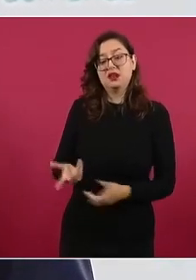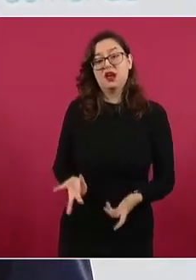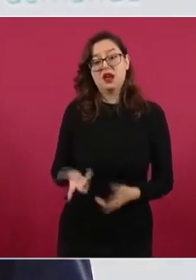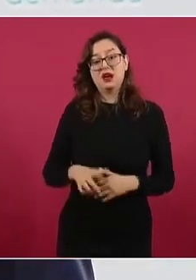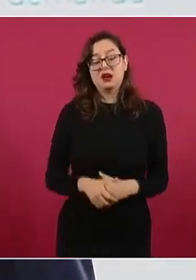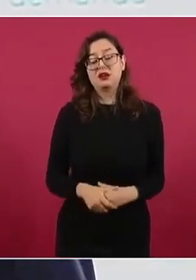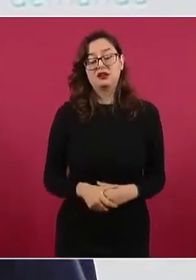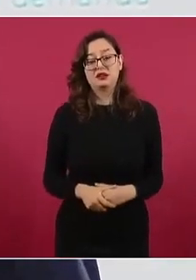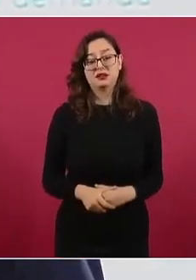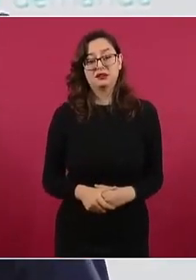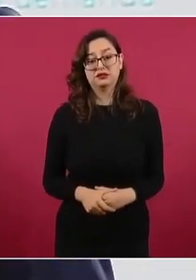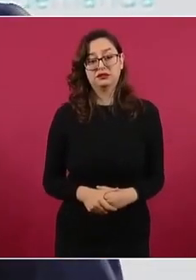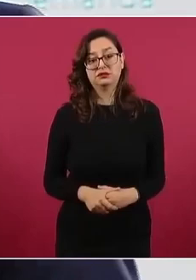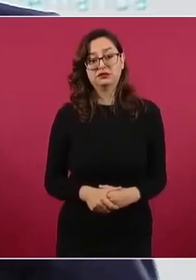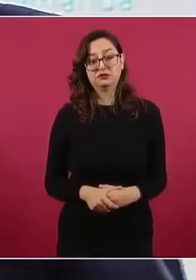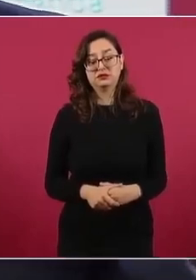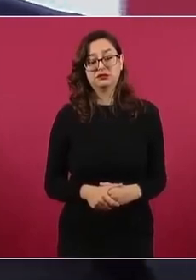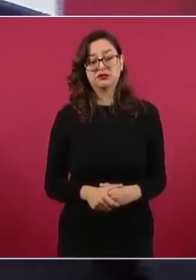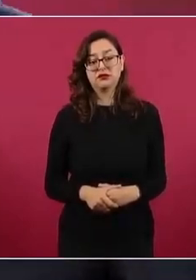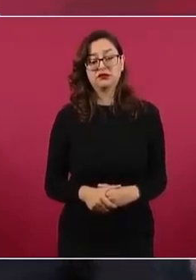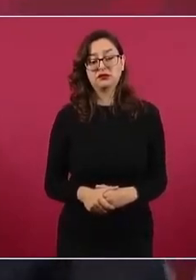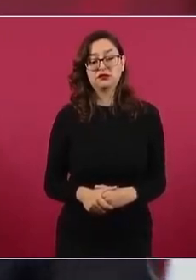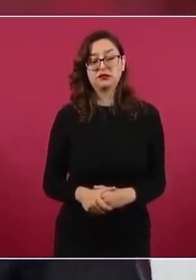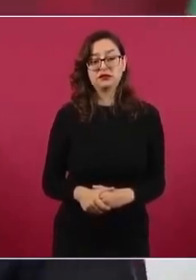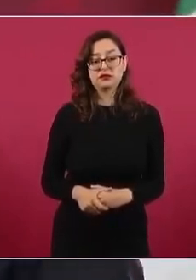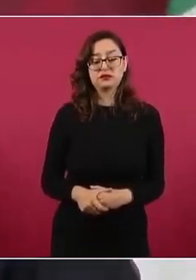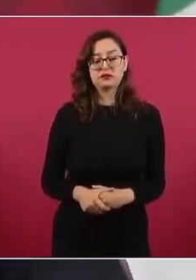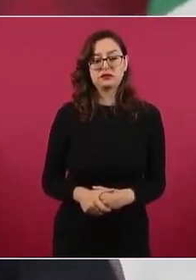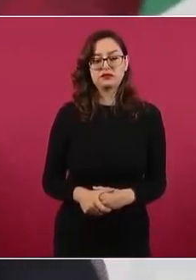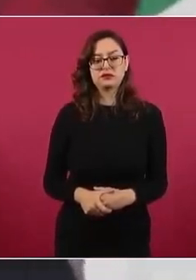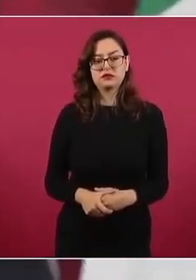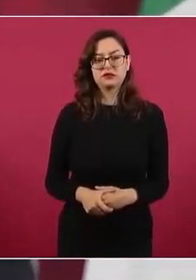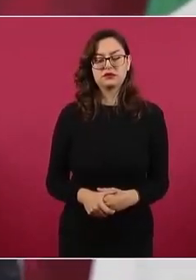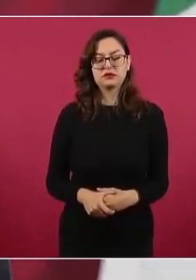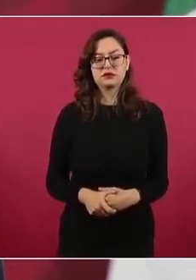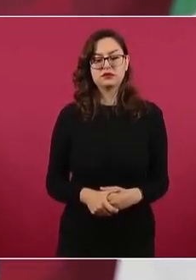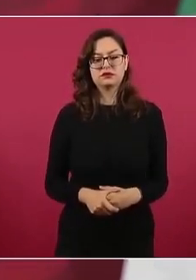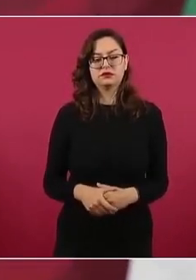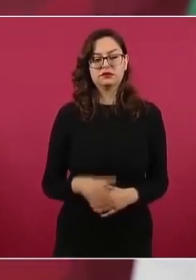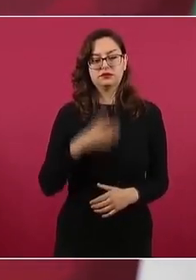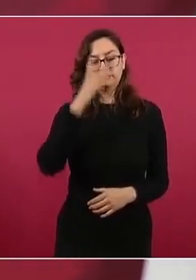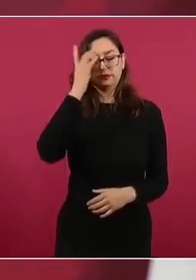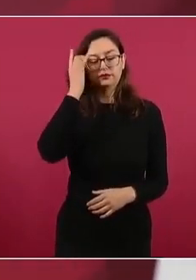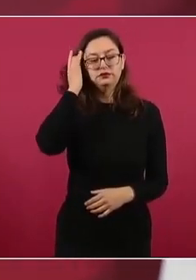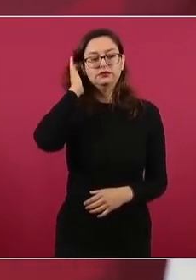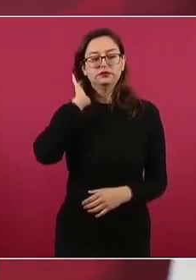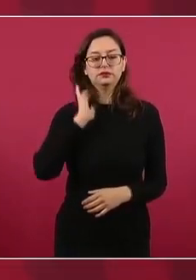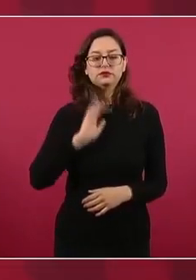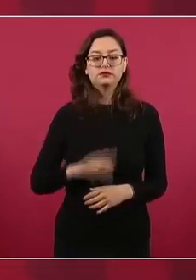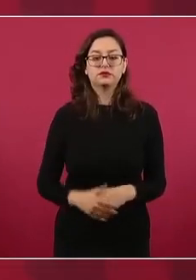Entonces, ¿cómo se va creando la conciencia democrática?